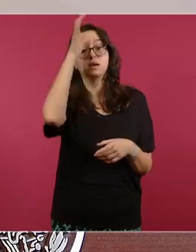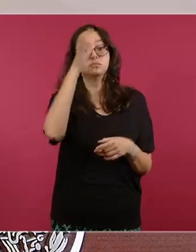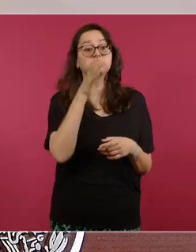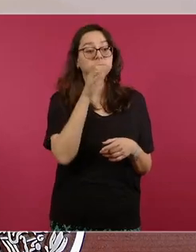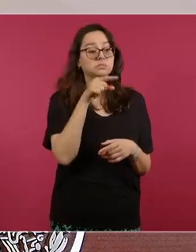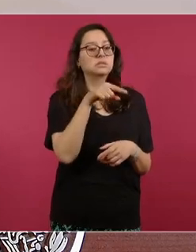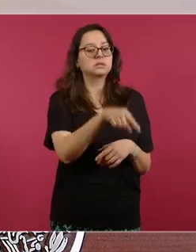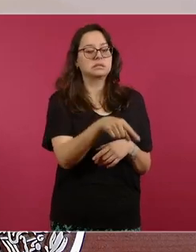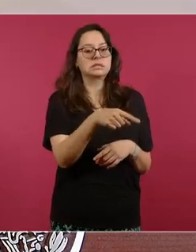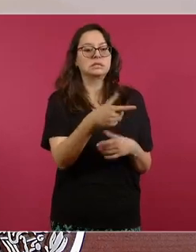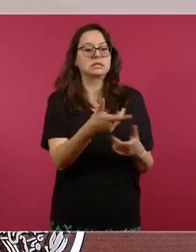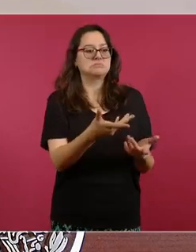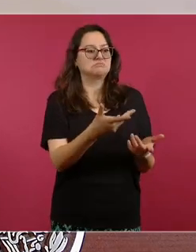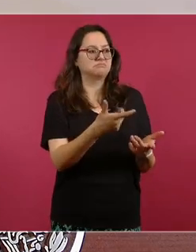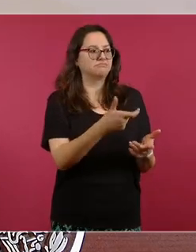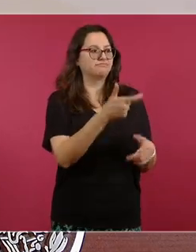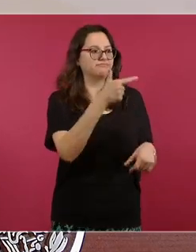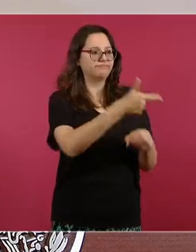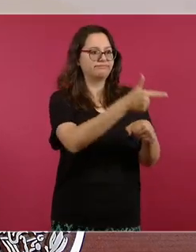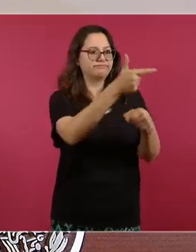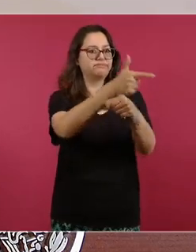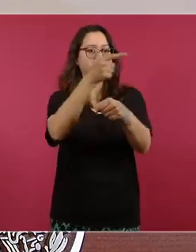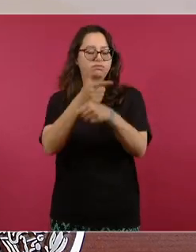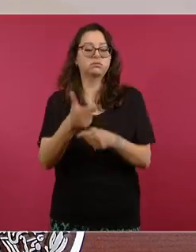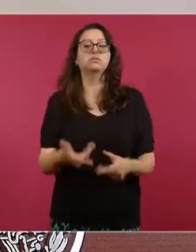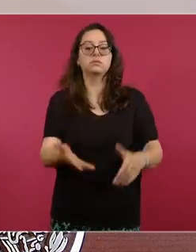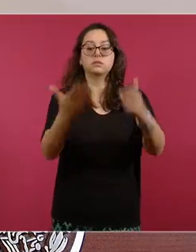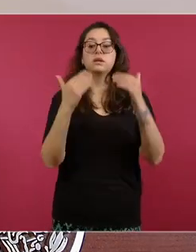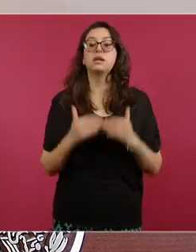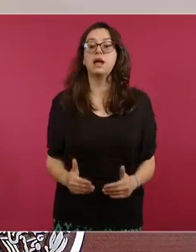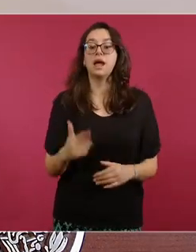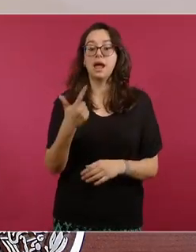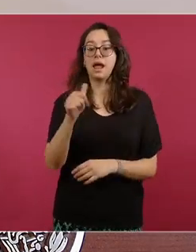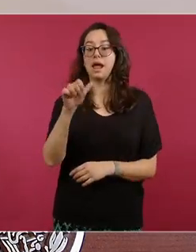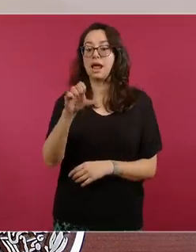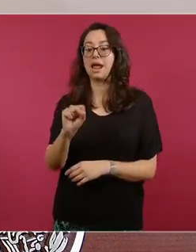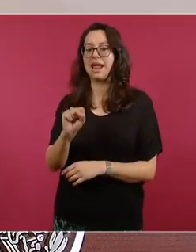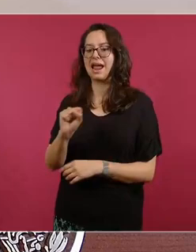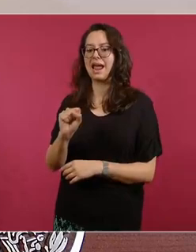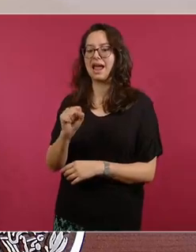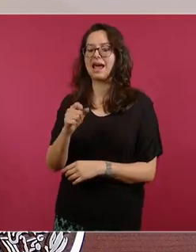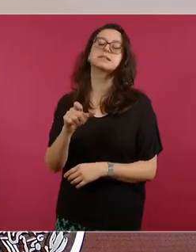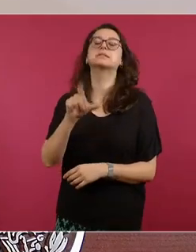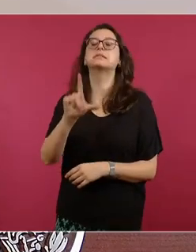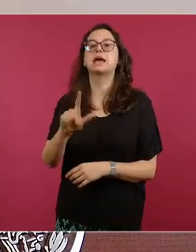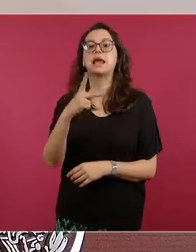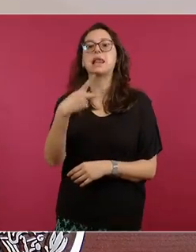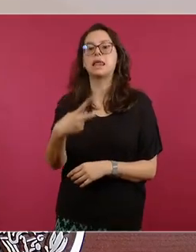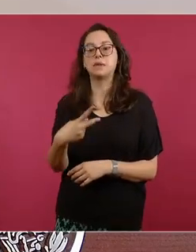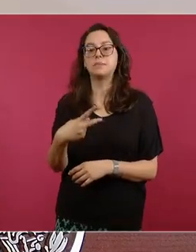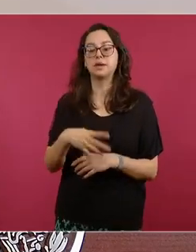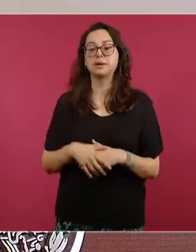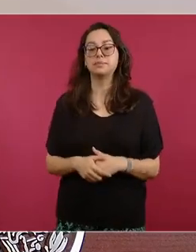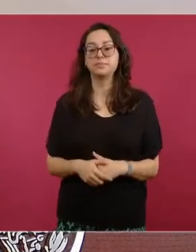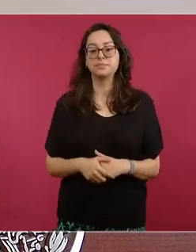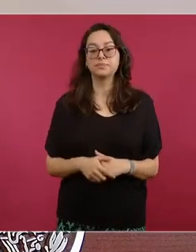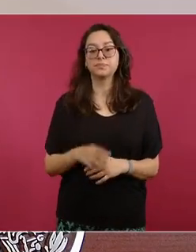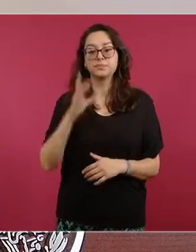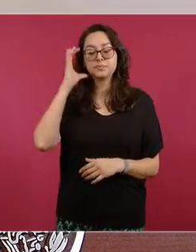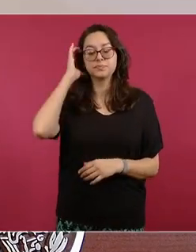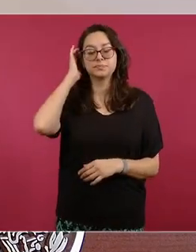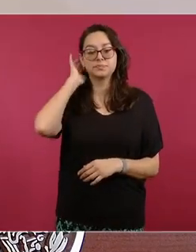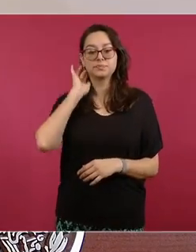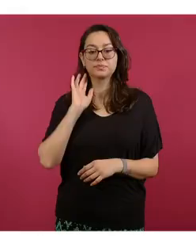Y pasando ahora al gas LP, tuvimos que con datos al 13 de marzo y considerando el precio de referencia del propano Montbelviu,